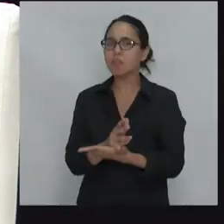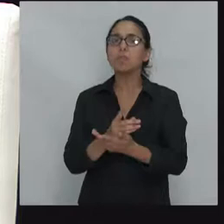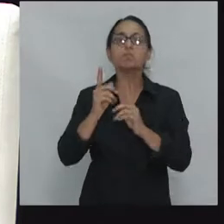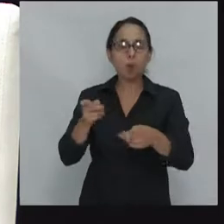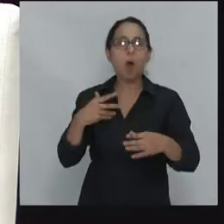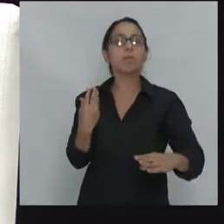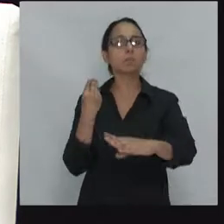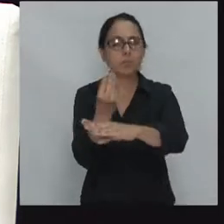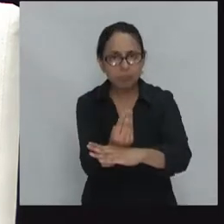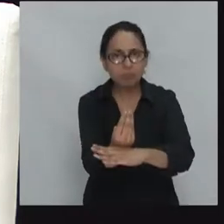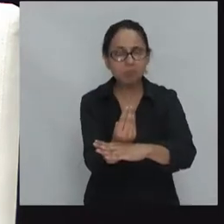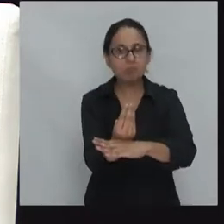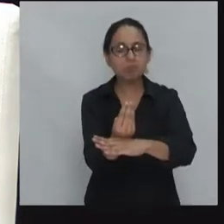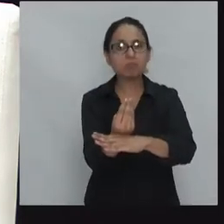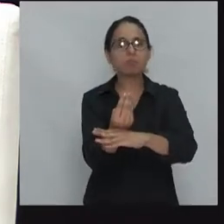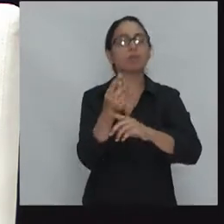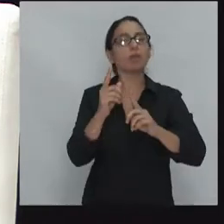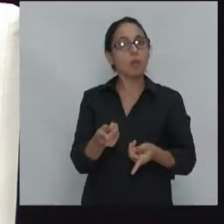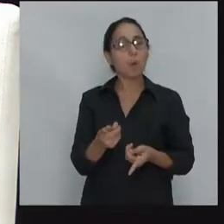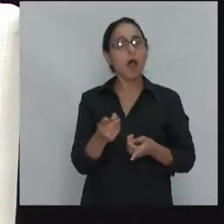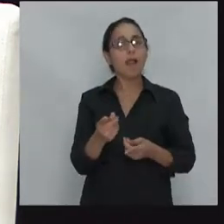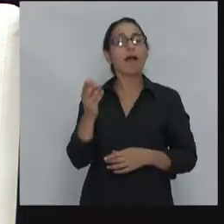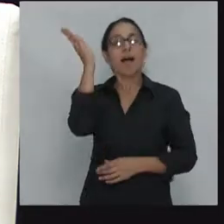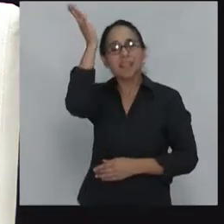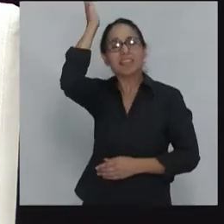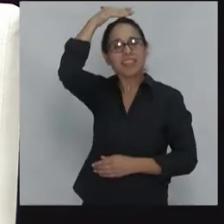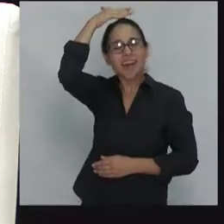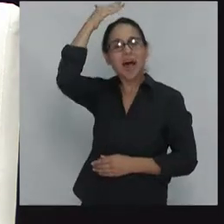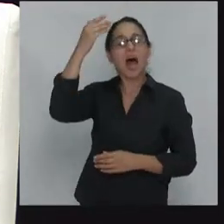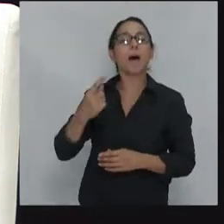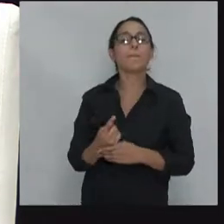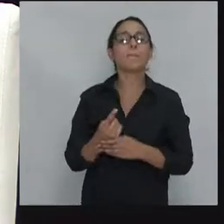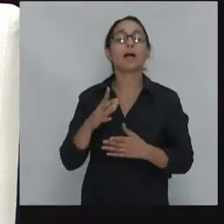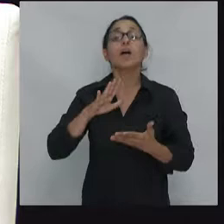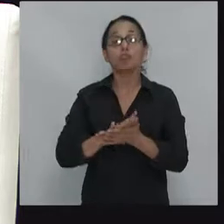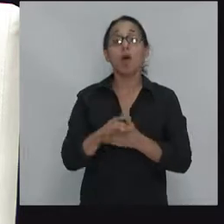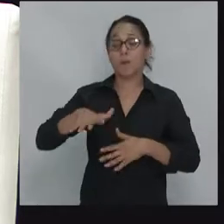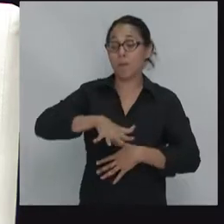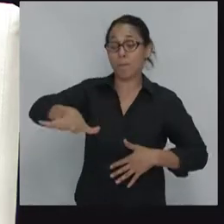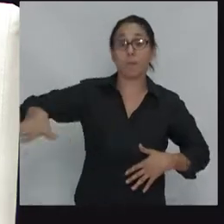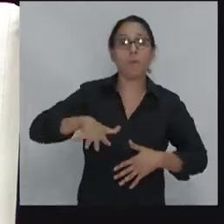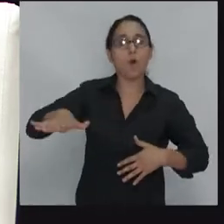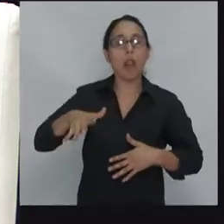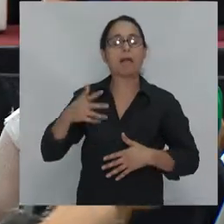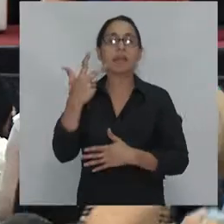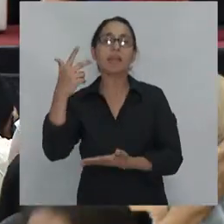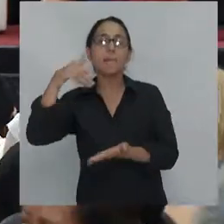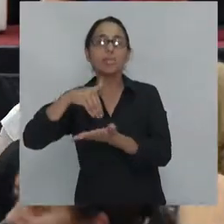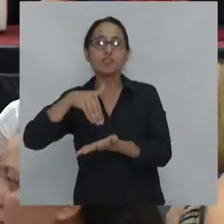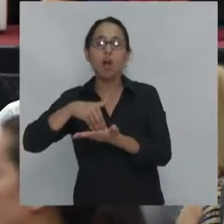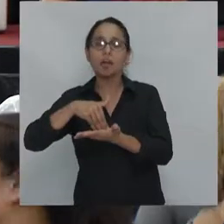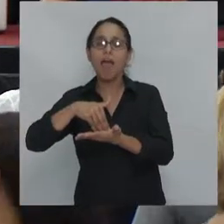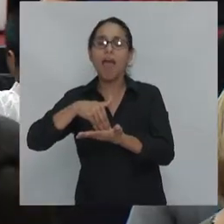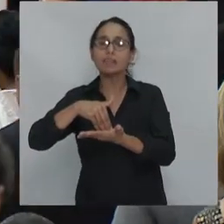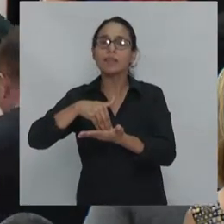De hecho, Trump perdió por 3 millones y medio de votos la elección en términos populares en Estados Unidos, pero igual llegó